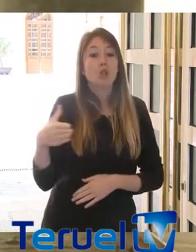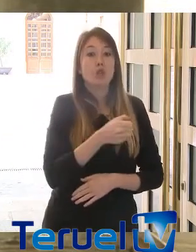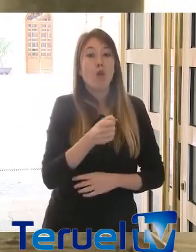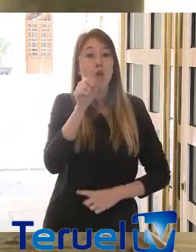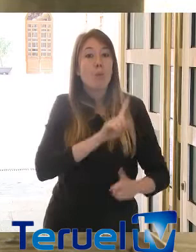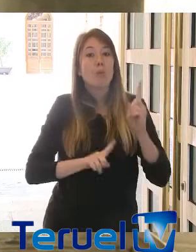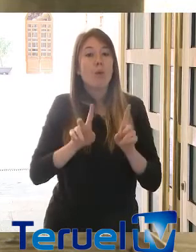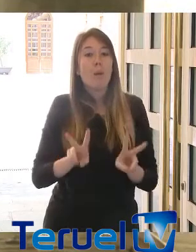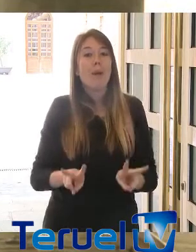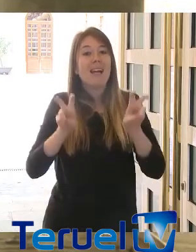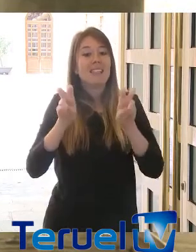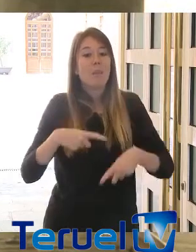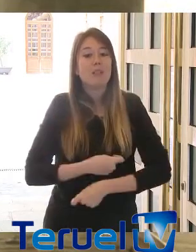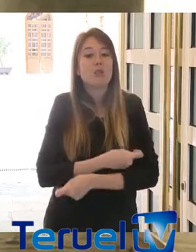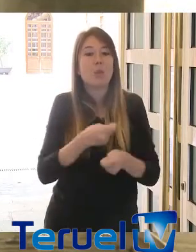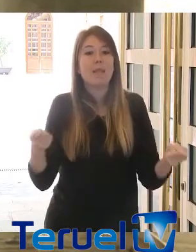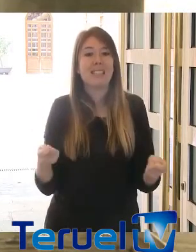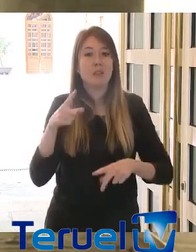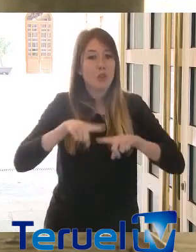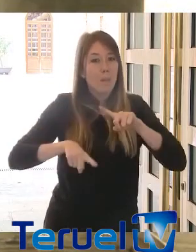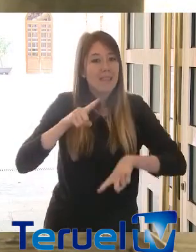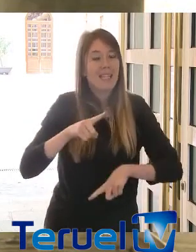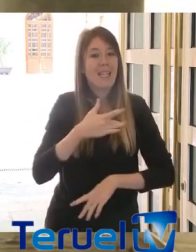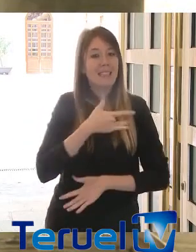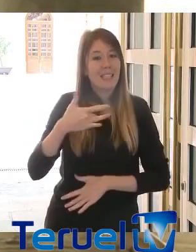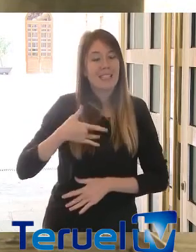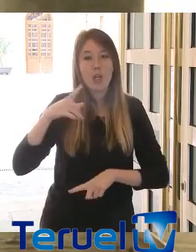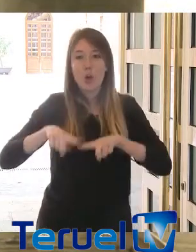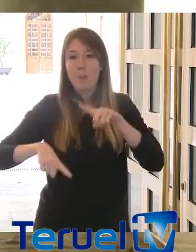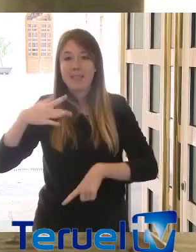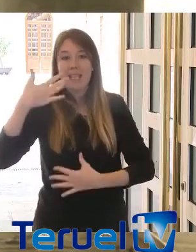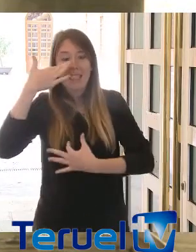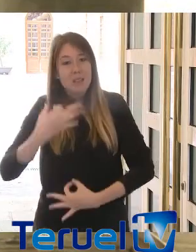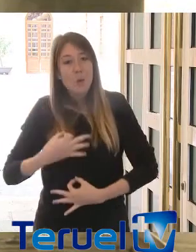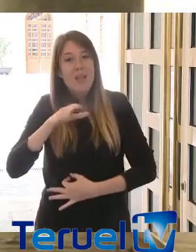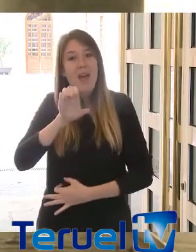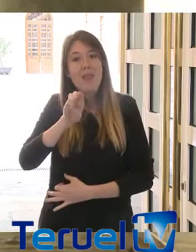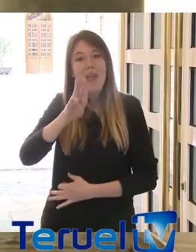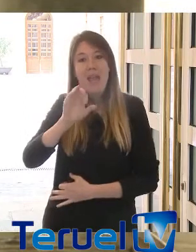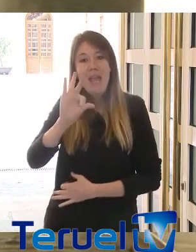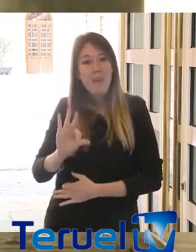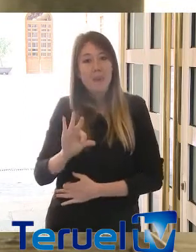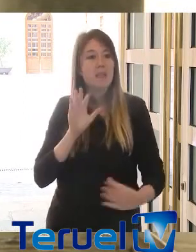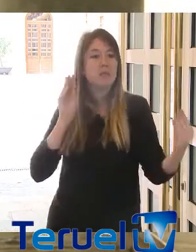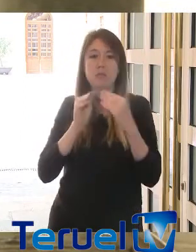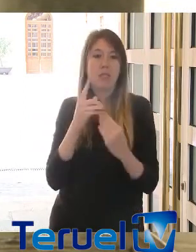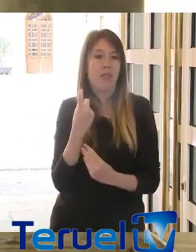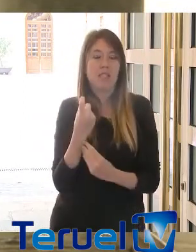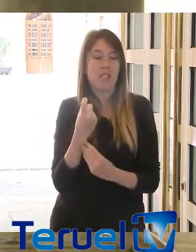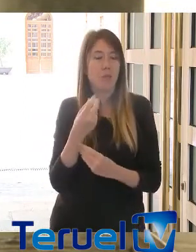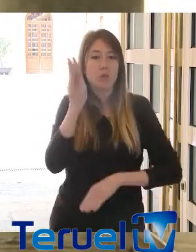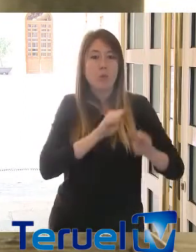suministros de material sanitario, de material de seguridad, de EPIs y demás se solucione definitivamente.